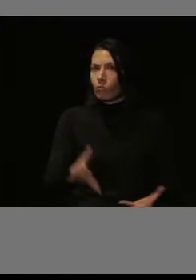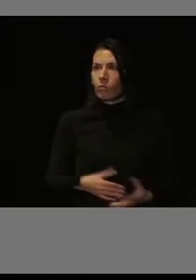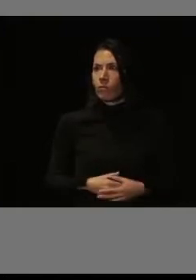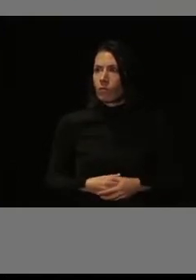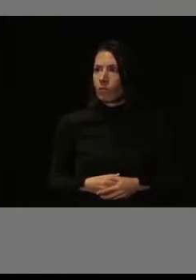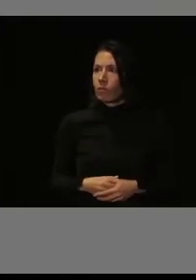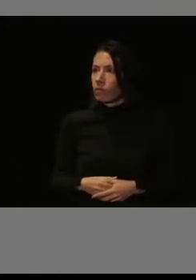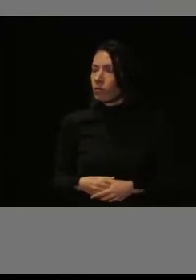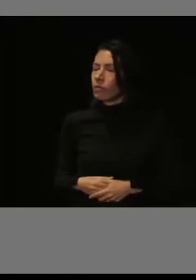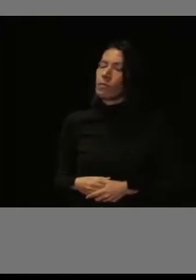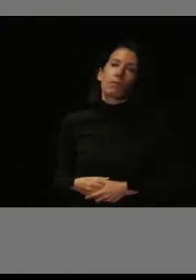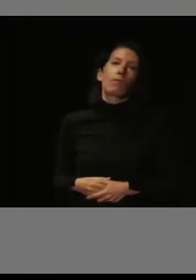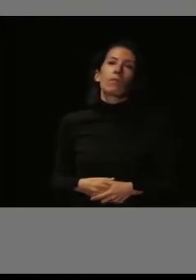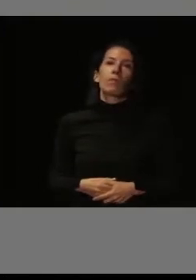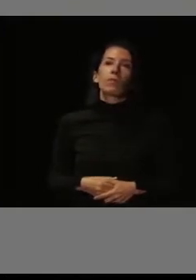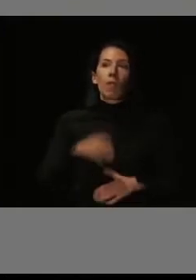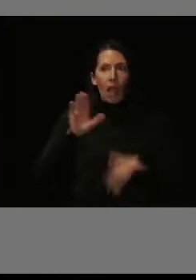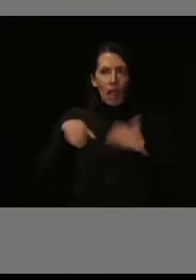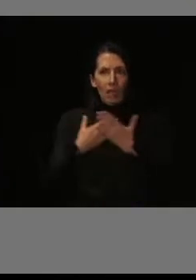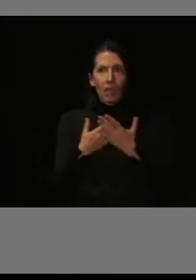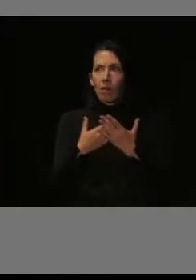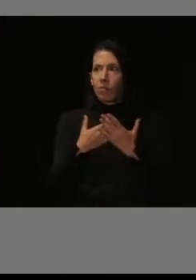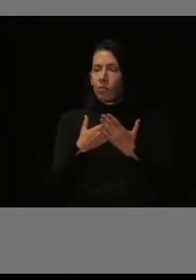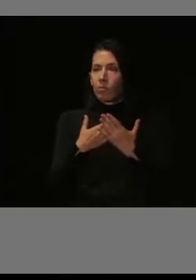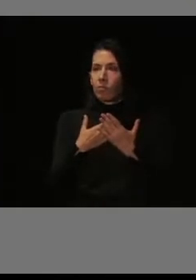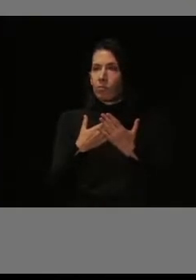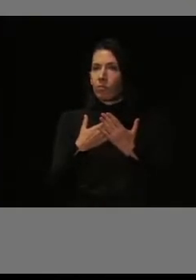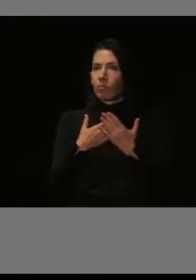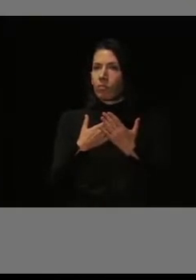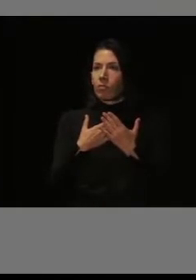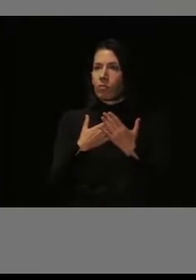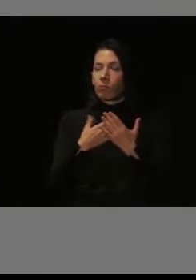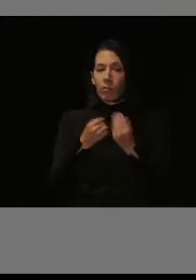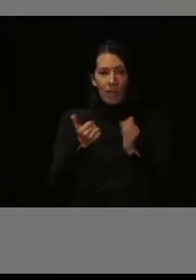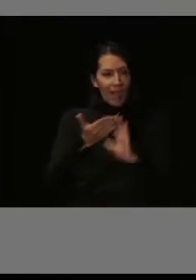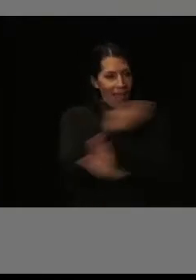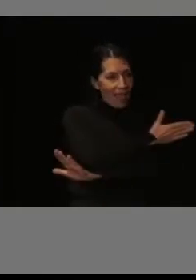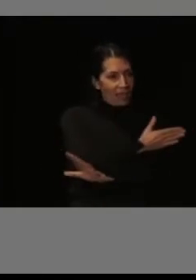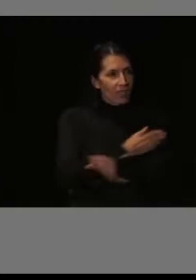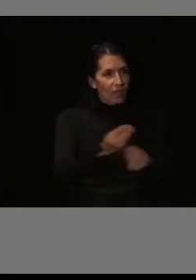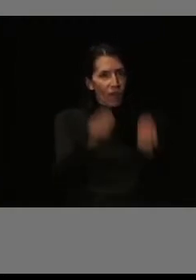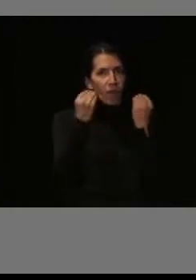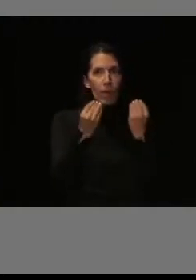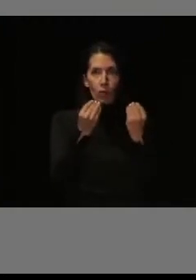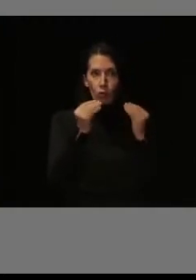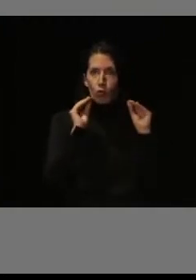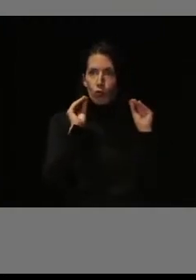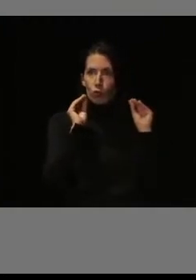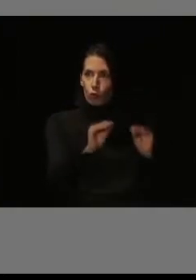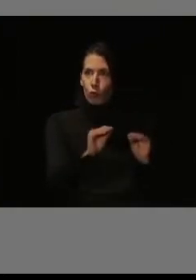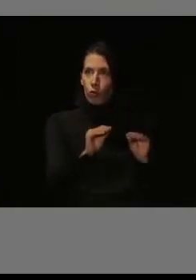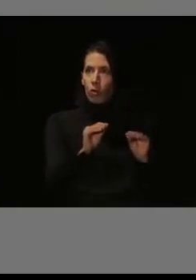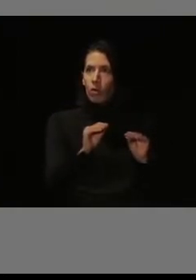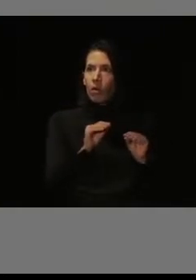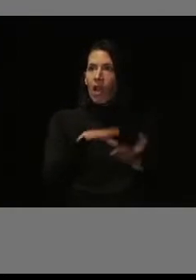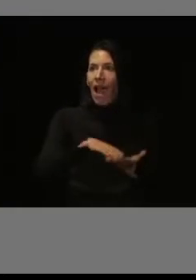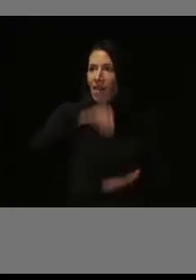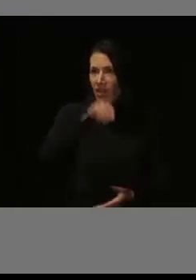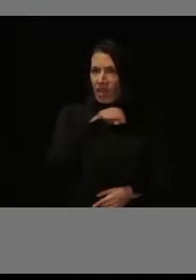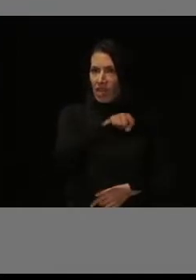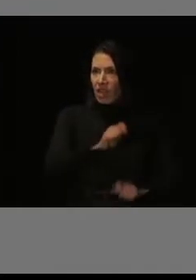recibimos formación de parte de las propias Afanias.